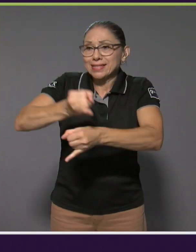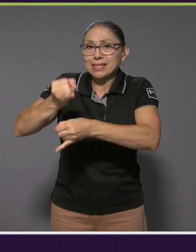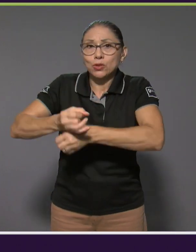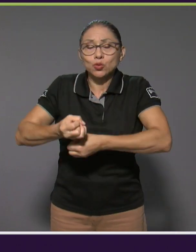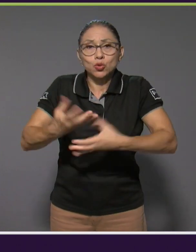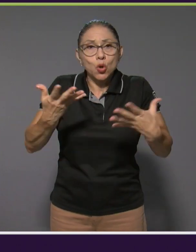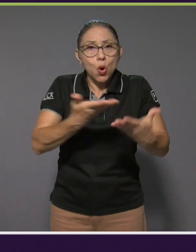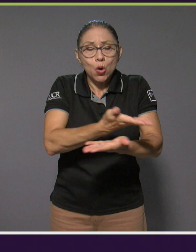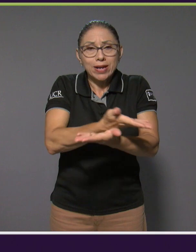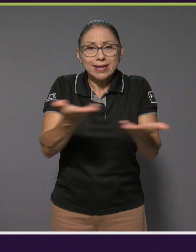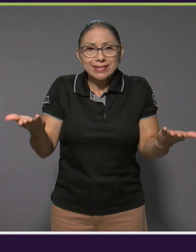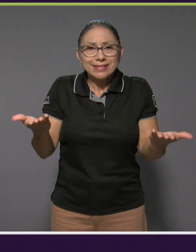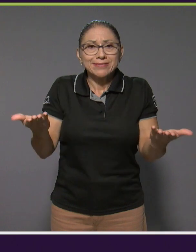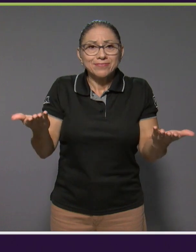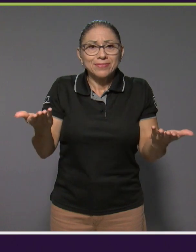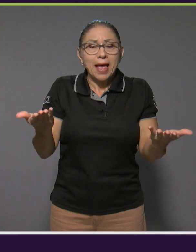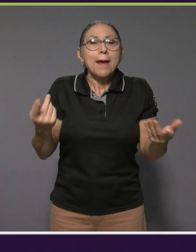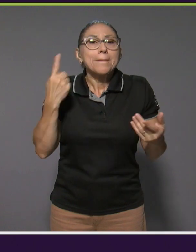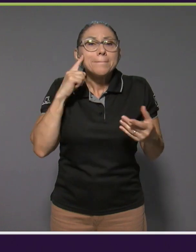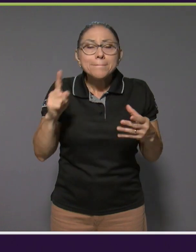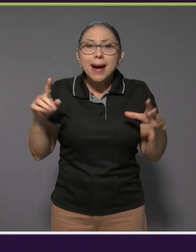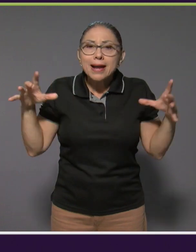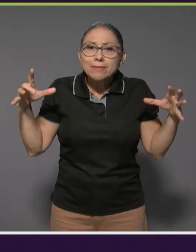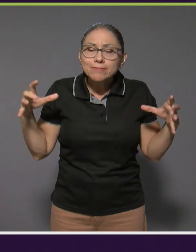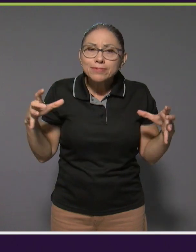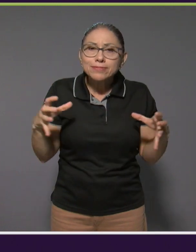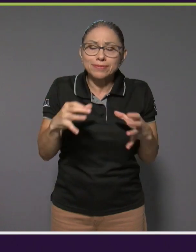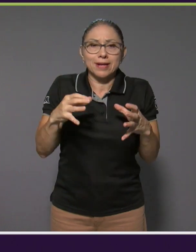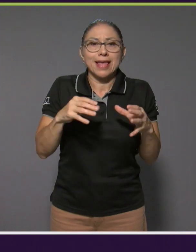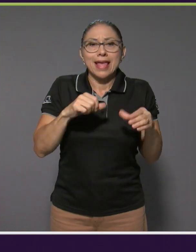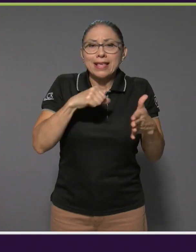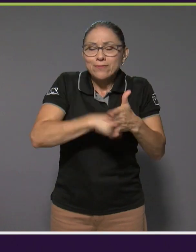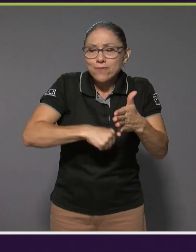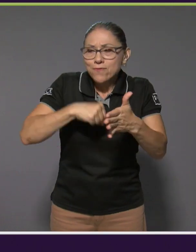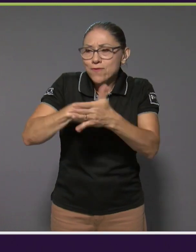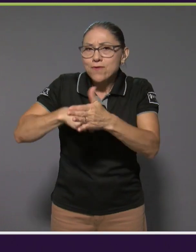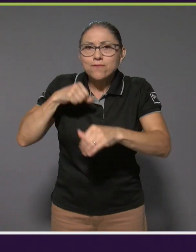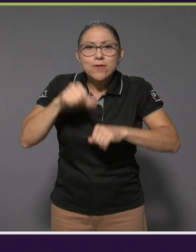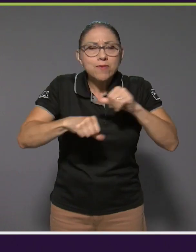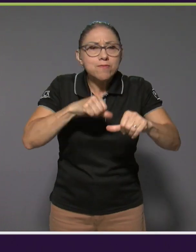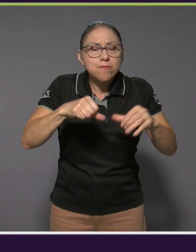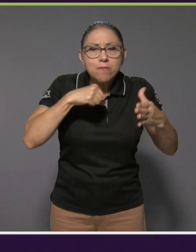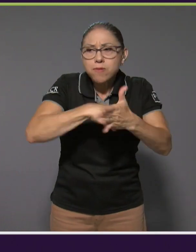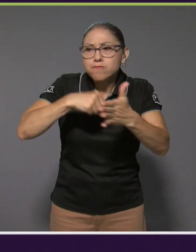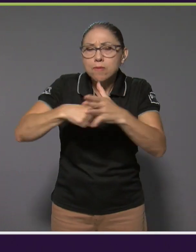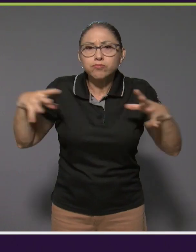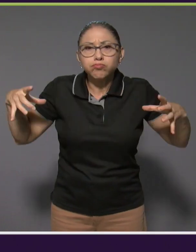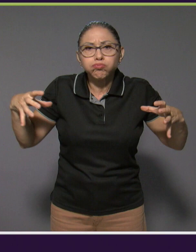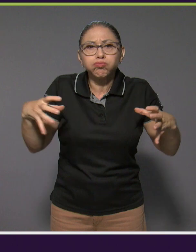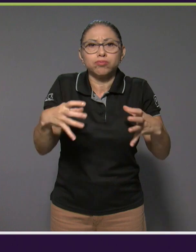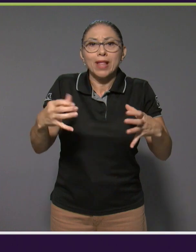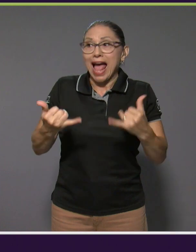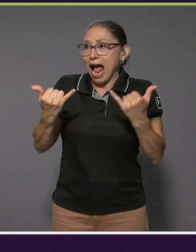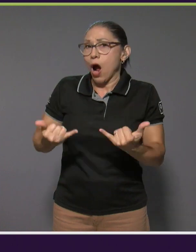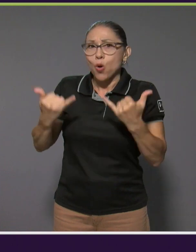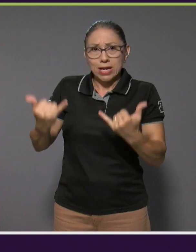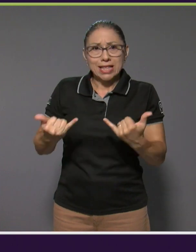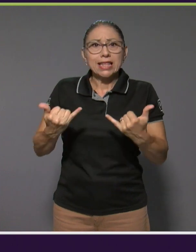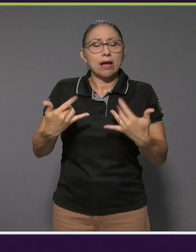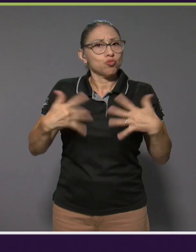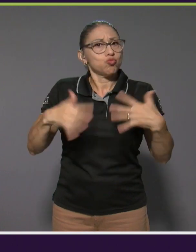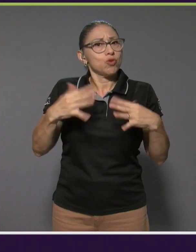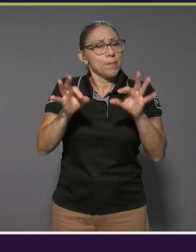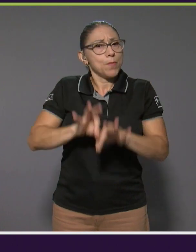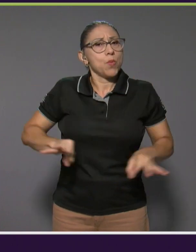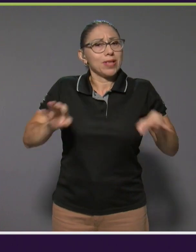de aumentar los esfuerzos en el tema. Ahorita tenemos un apoyo decidido y quiero agradecer el espacio también